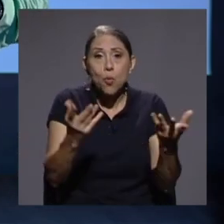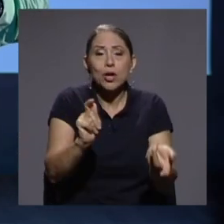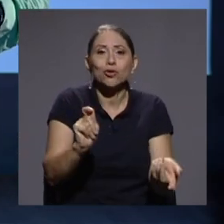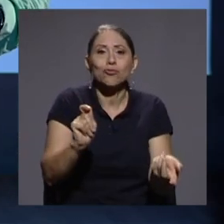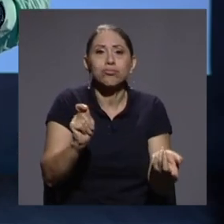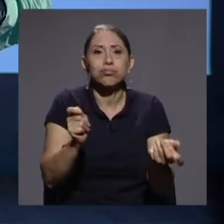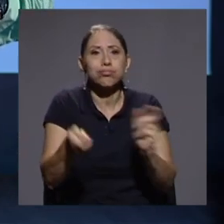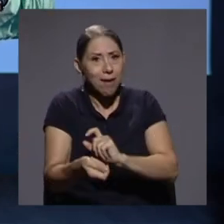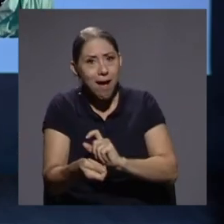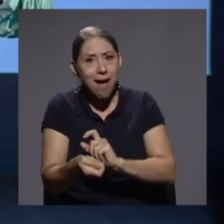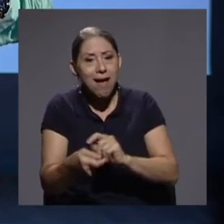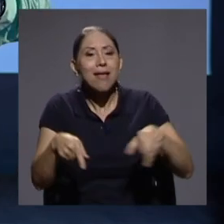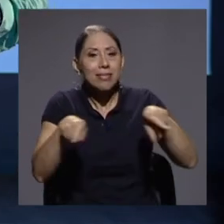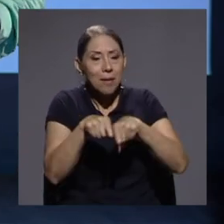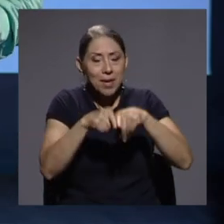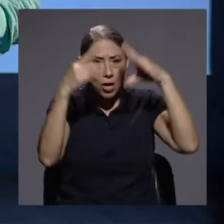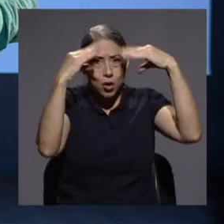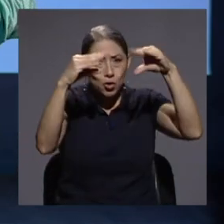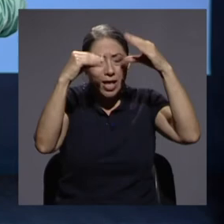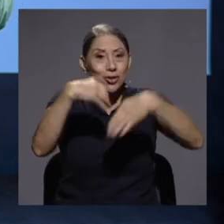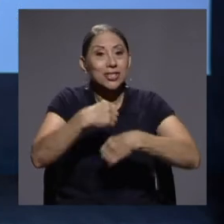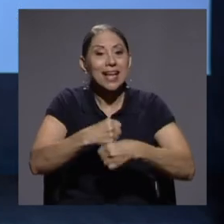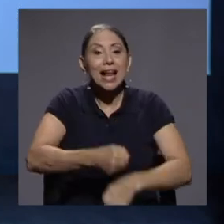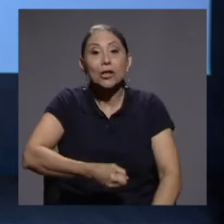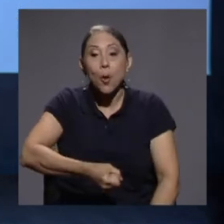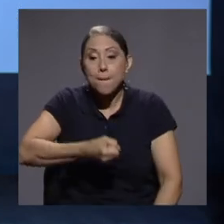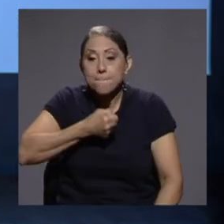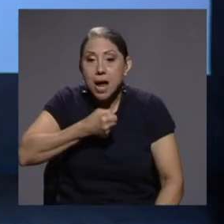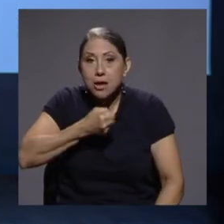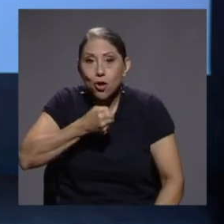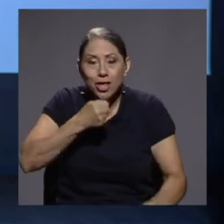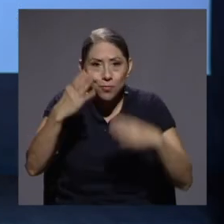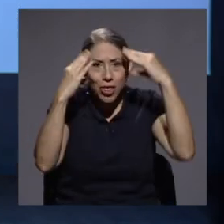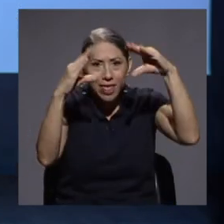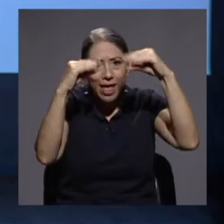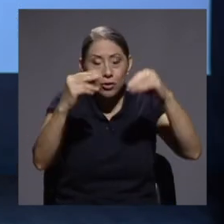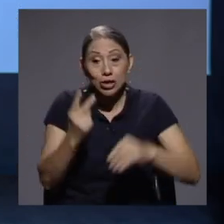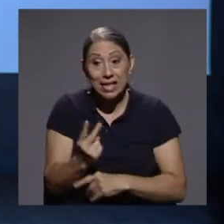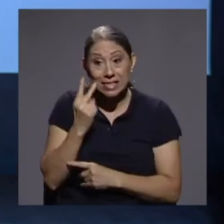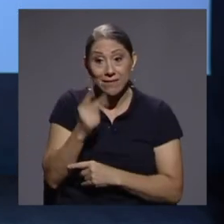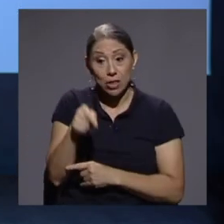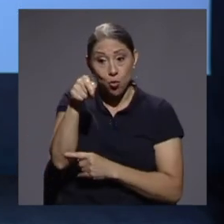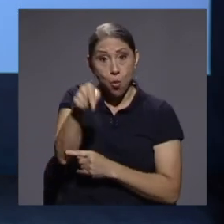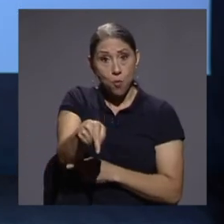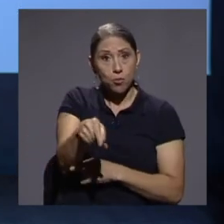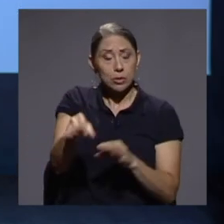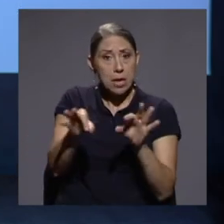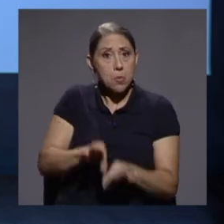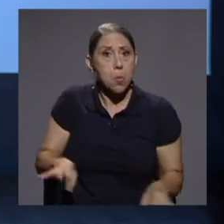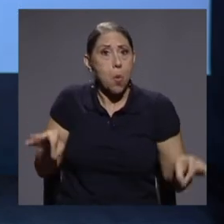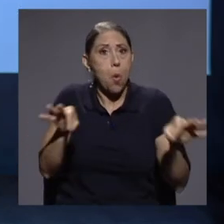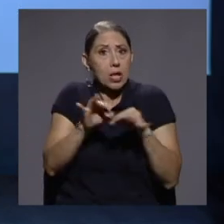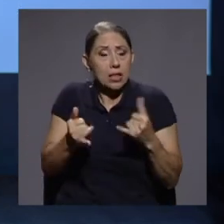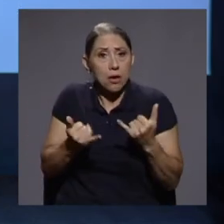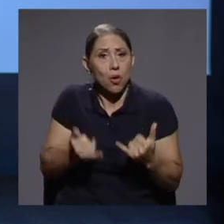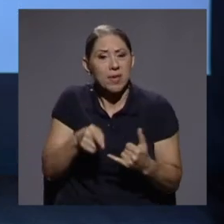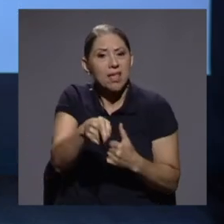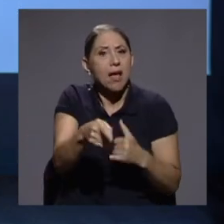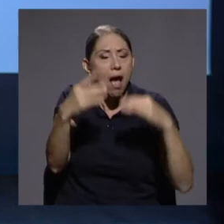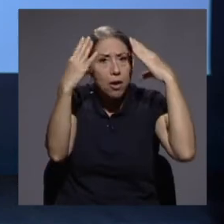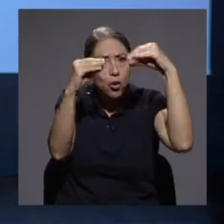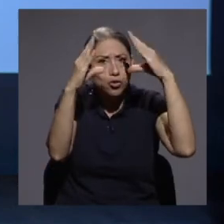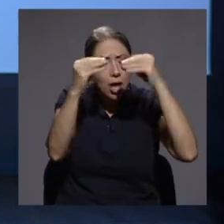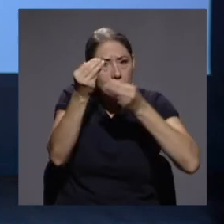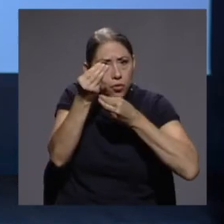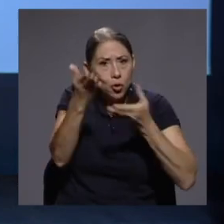están generando periodismo de datos. Entonces, estamos viendo cómo un insumo tan importante en la actualidad, que son los datos, nos